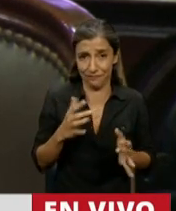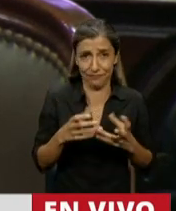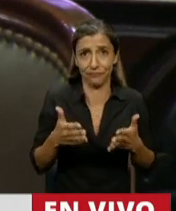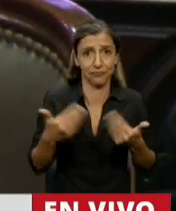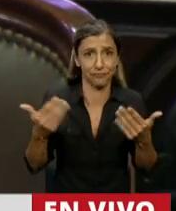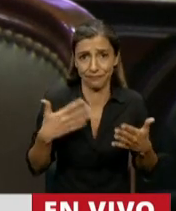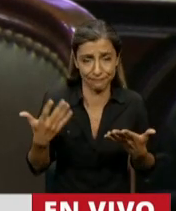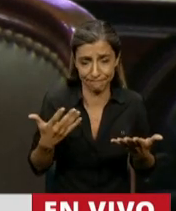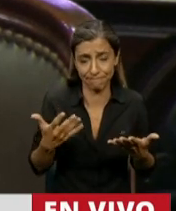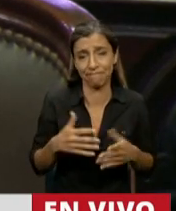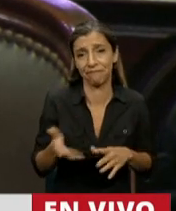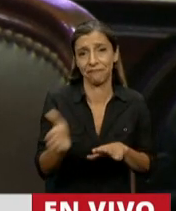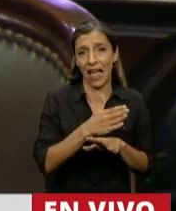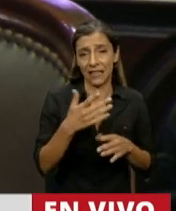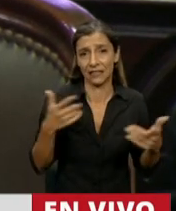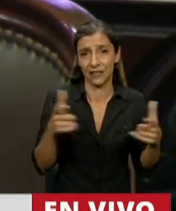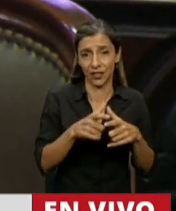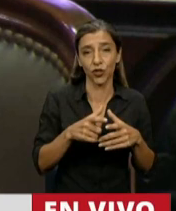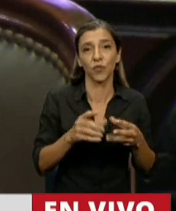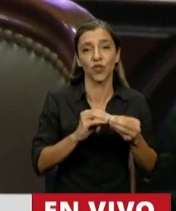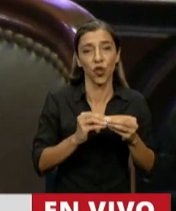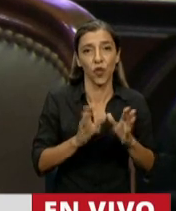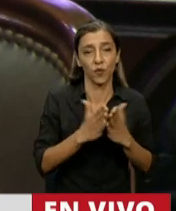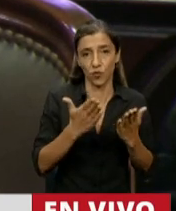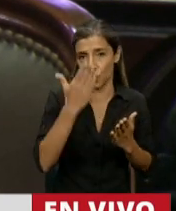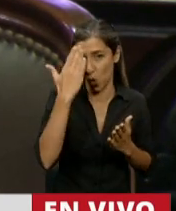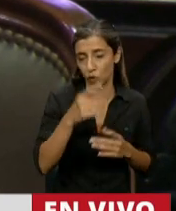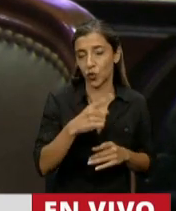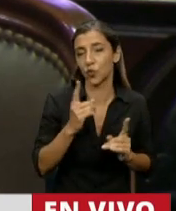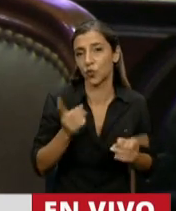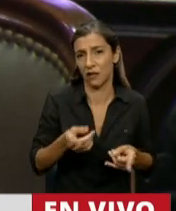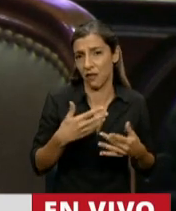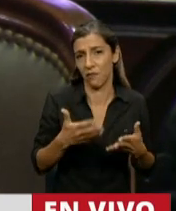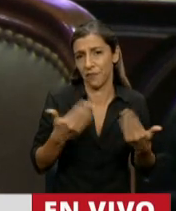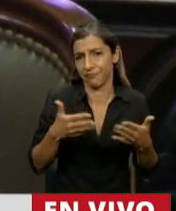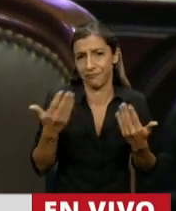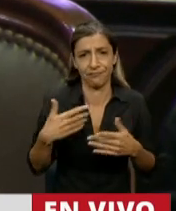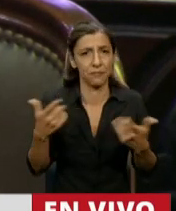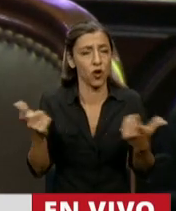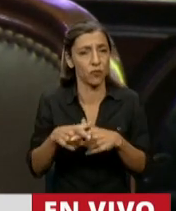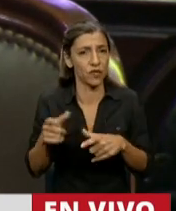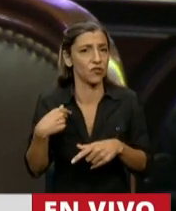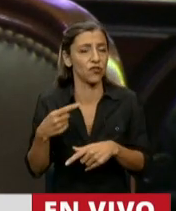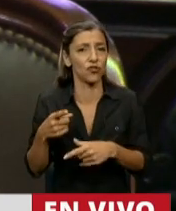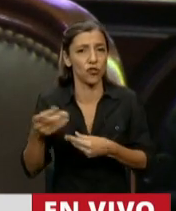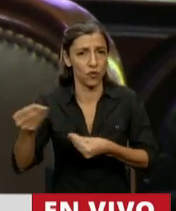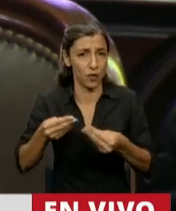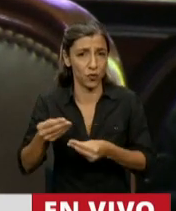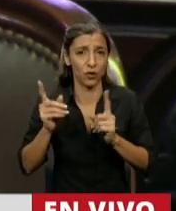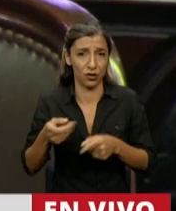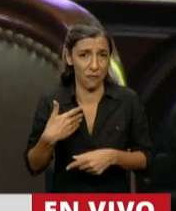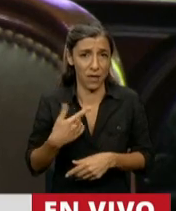en la Comisión de Asuntos Constitucionales y Presupuestos, fue despachada en una tarde,